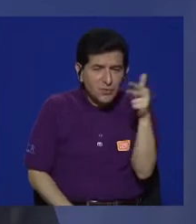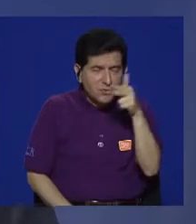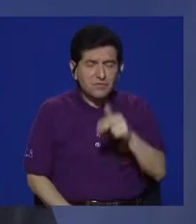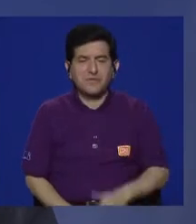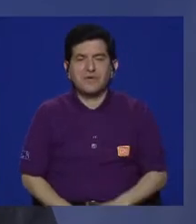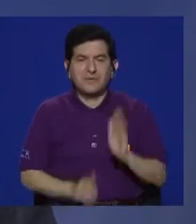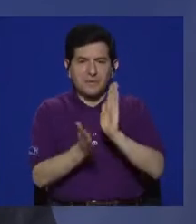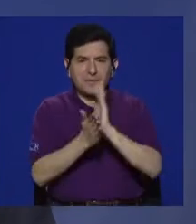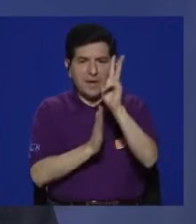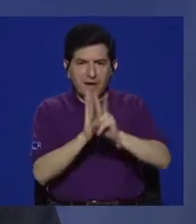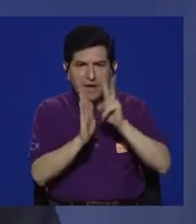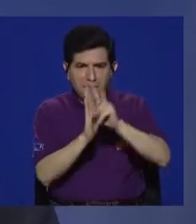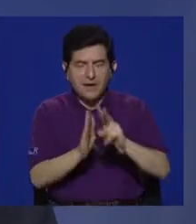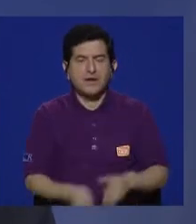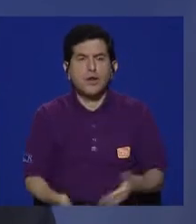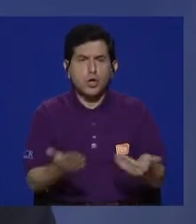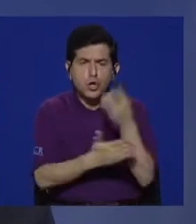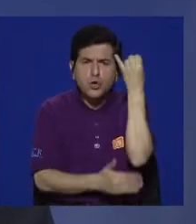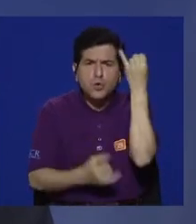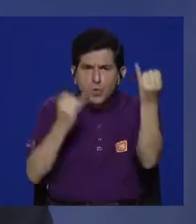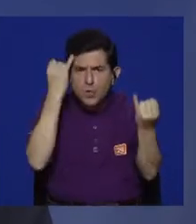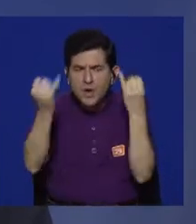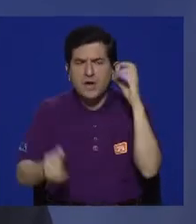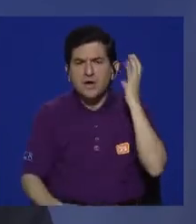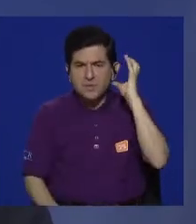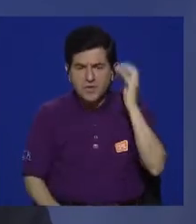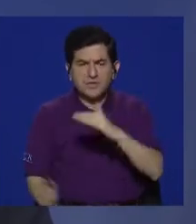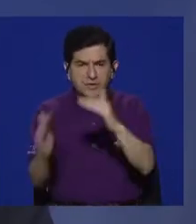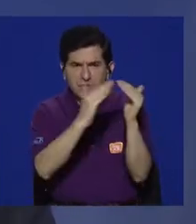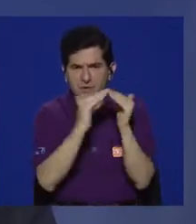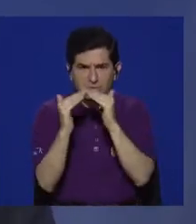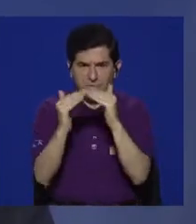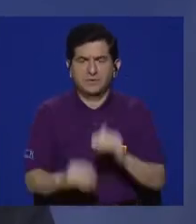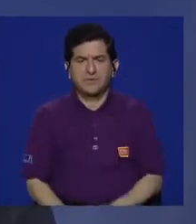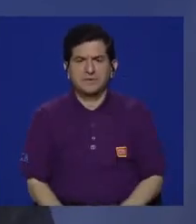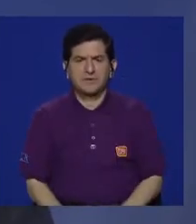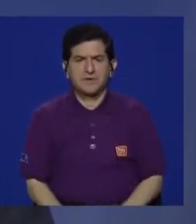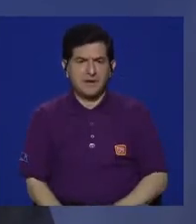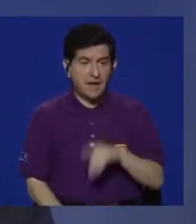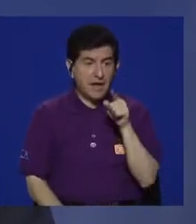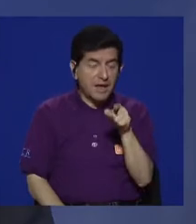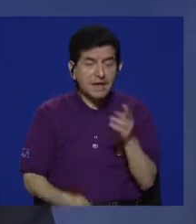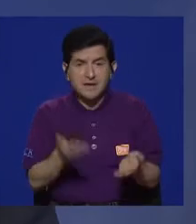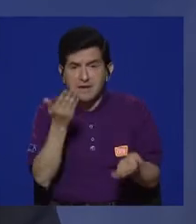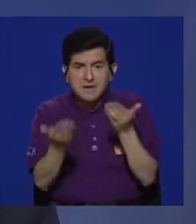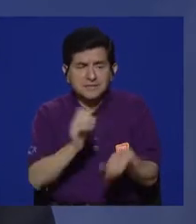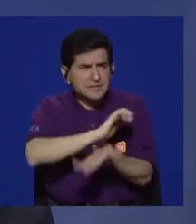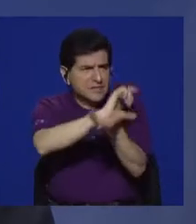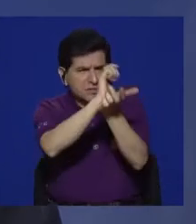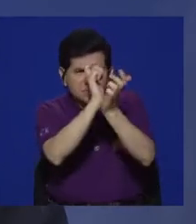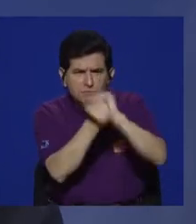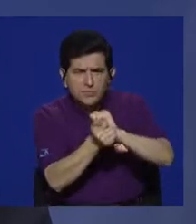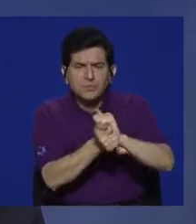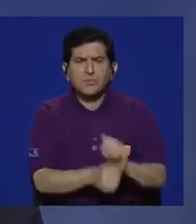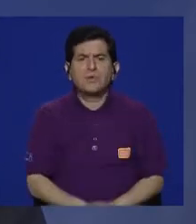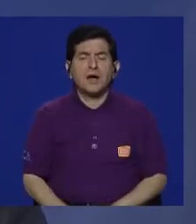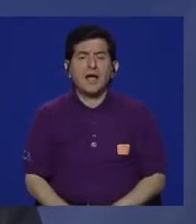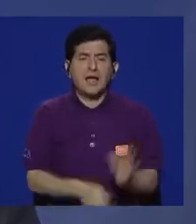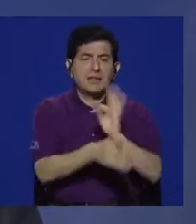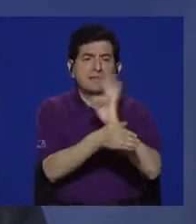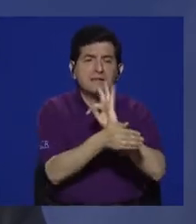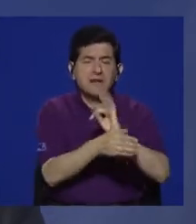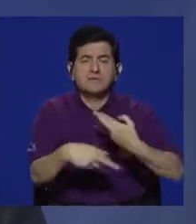Y también están surgiendo nuevas iniciativas de radio en las comunidades que muchas incluso se están transformando en